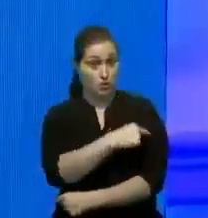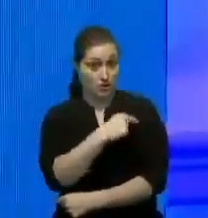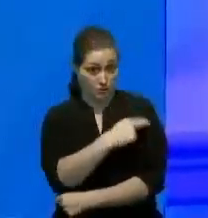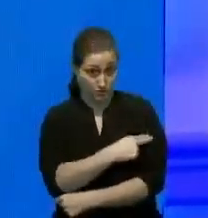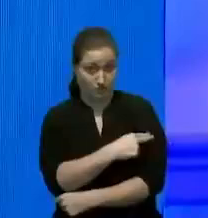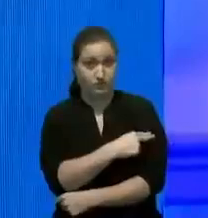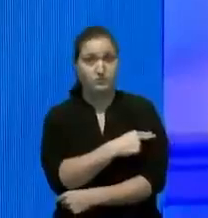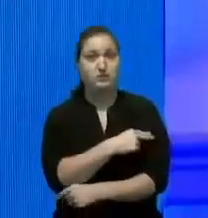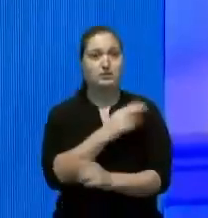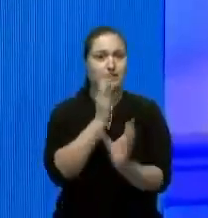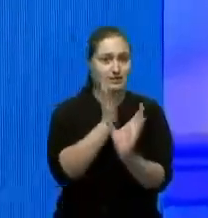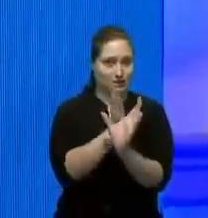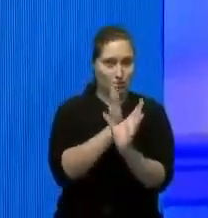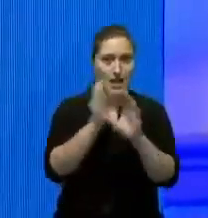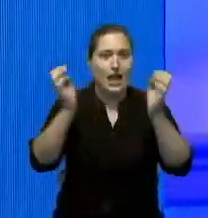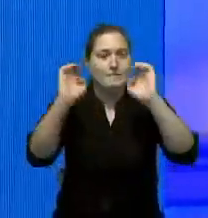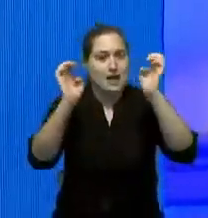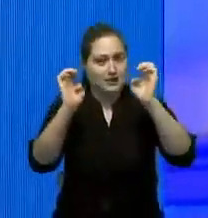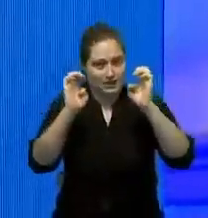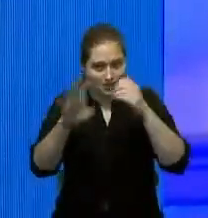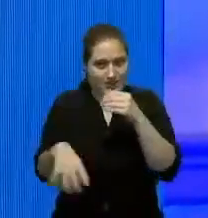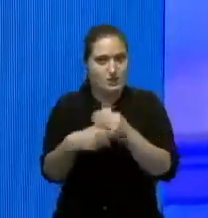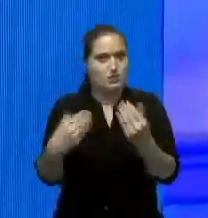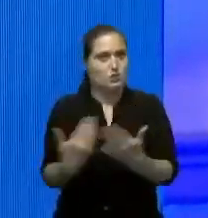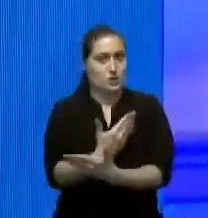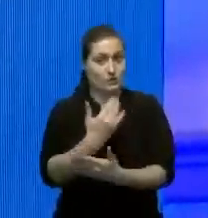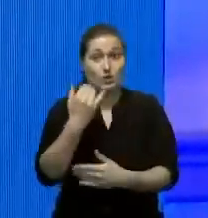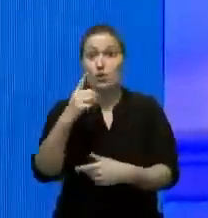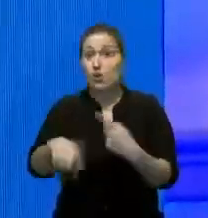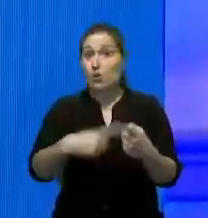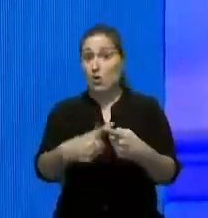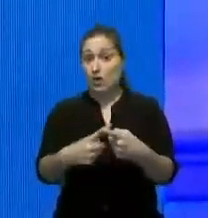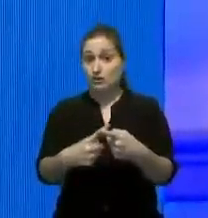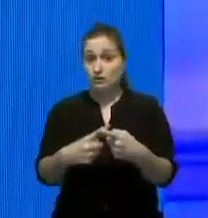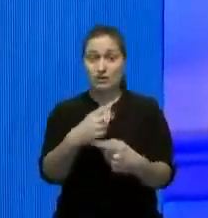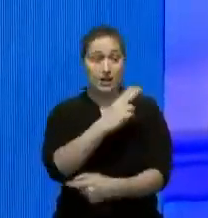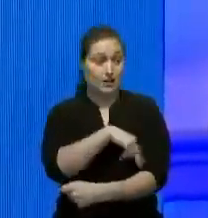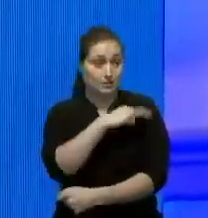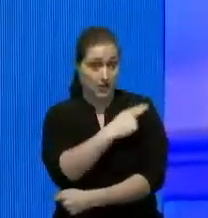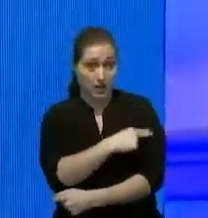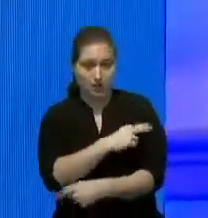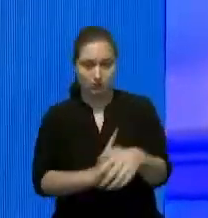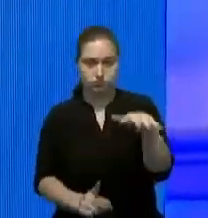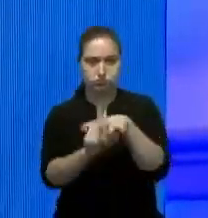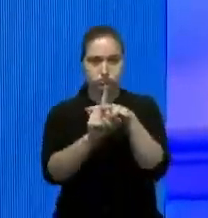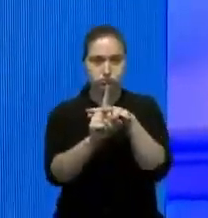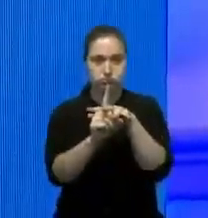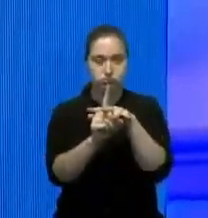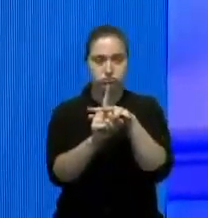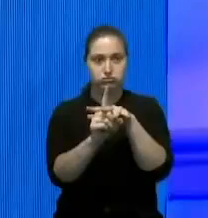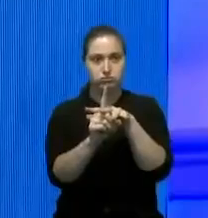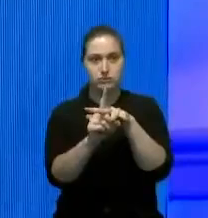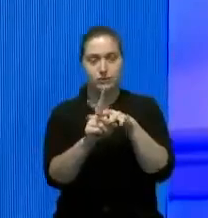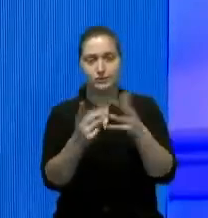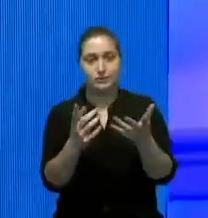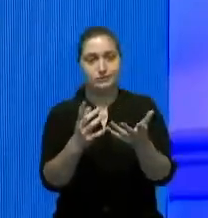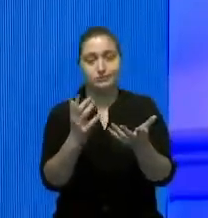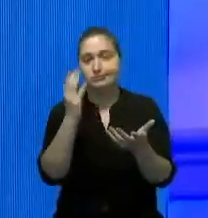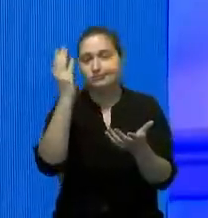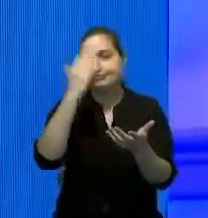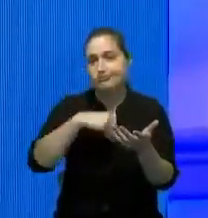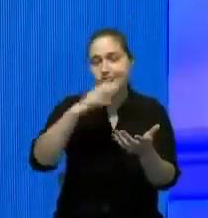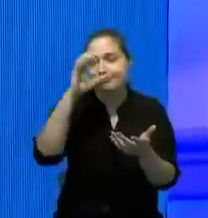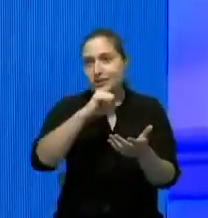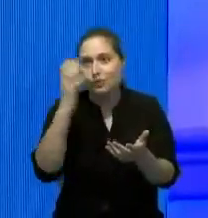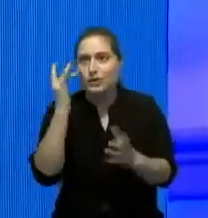psicología de emergencia para detectar los casos que se produzcan en los hospitales y que a veces no son reconocidos porque faltaba este tipo de personal